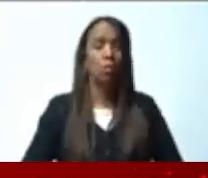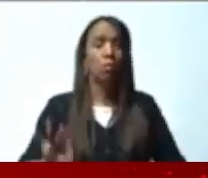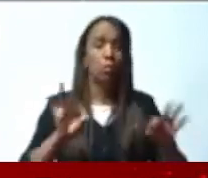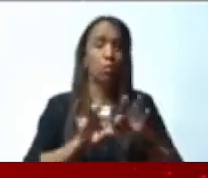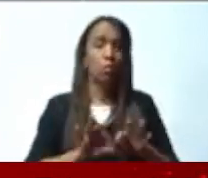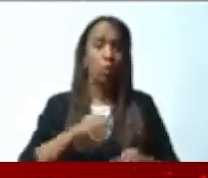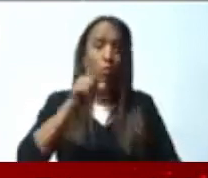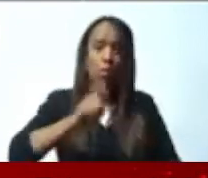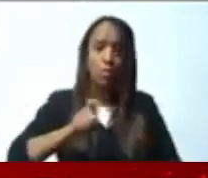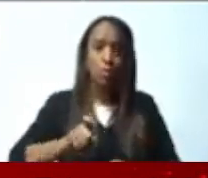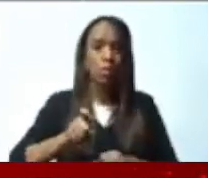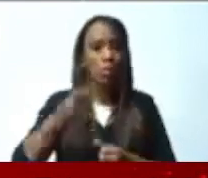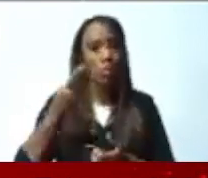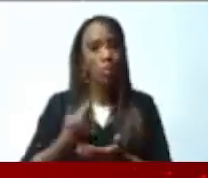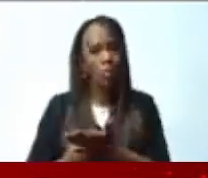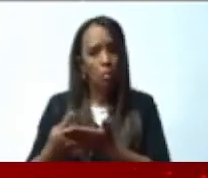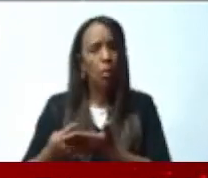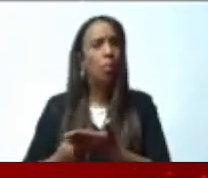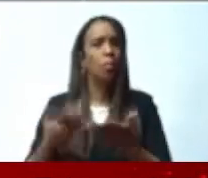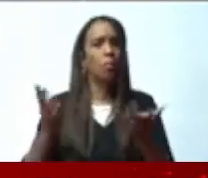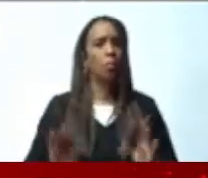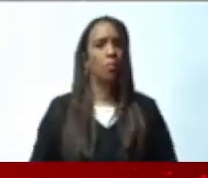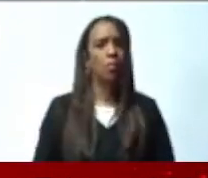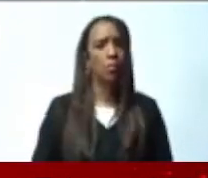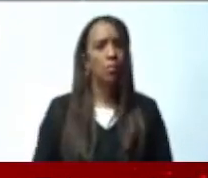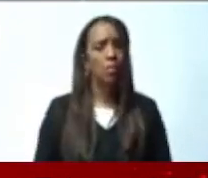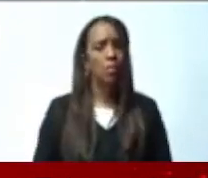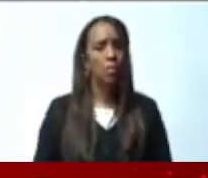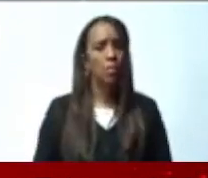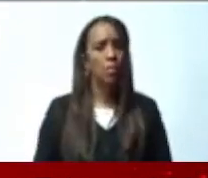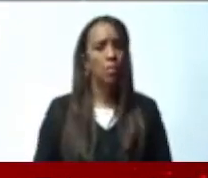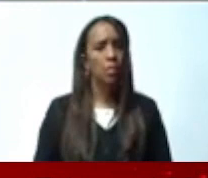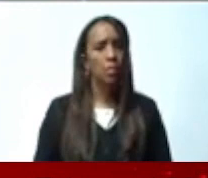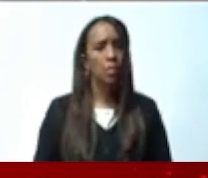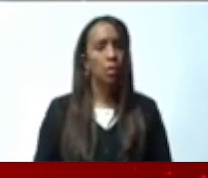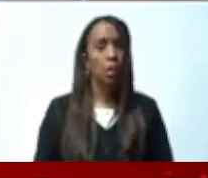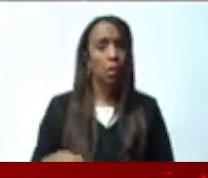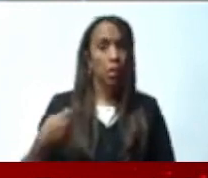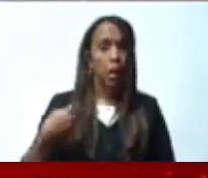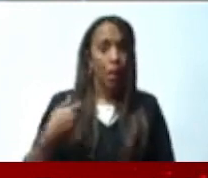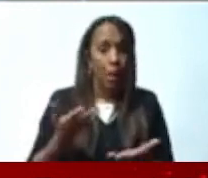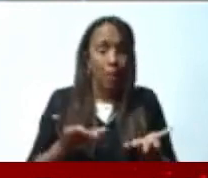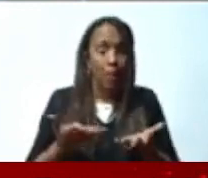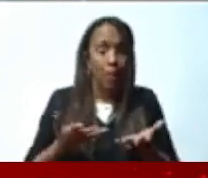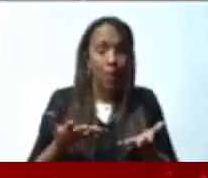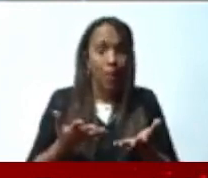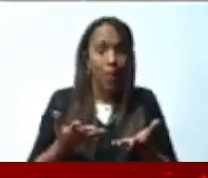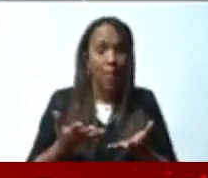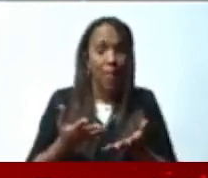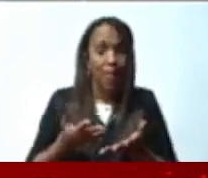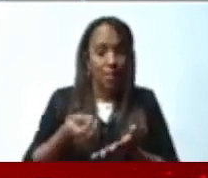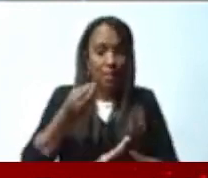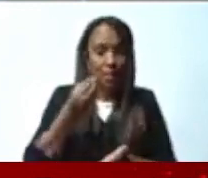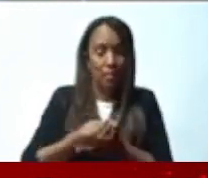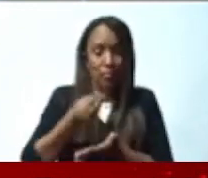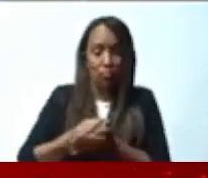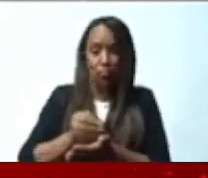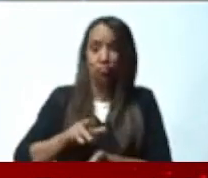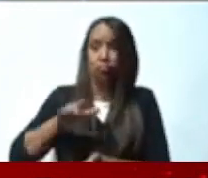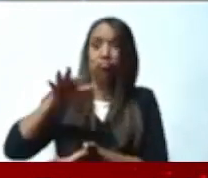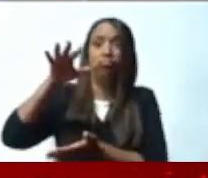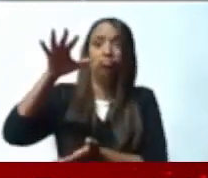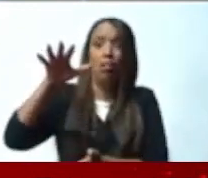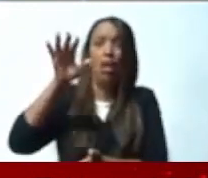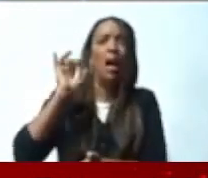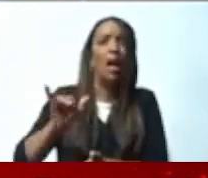¿Y no hemos sido capaces de administrar todos los recursos que ha producido este país en los últimos 70 años